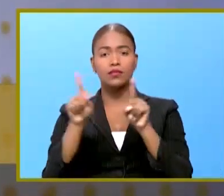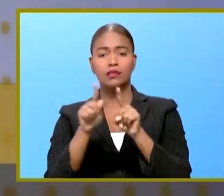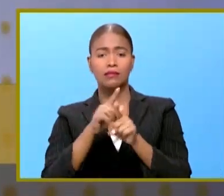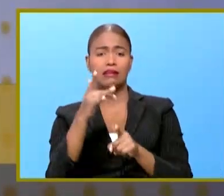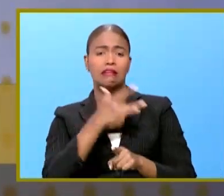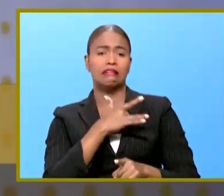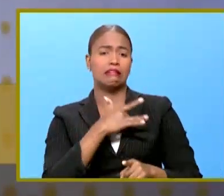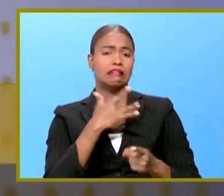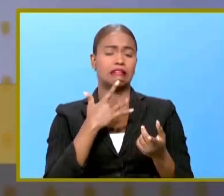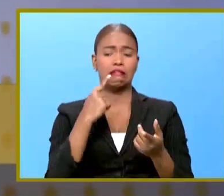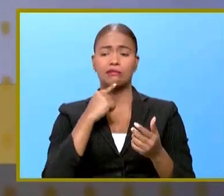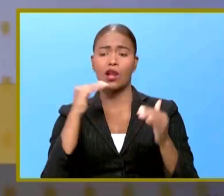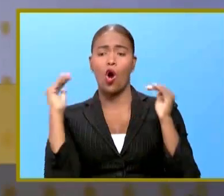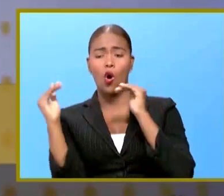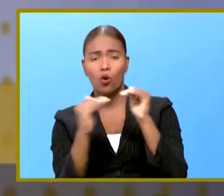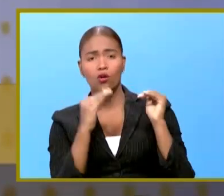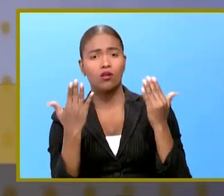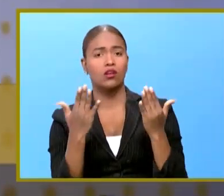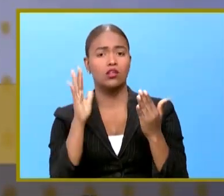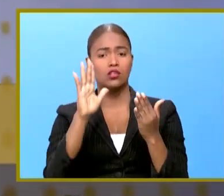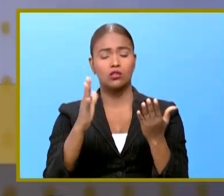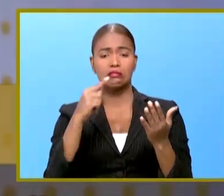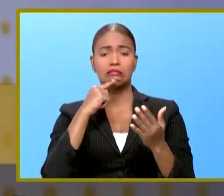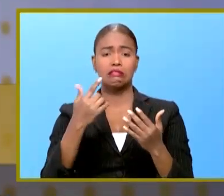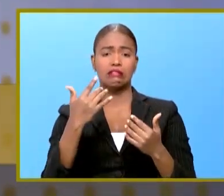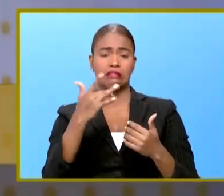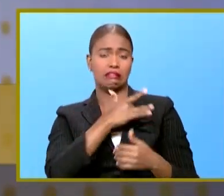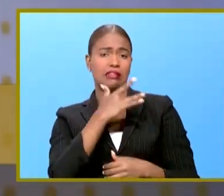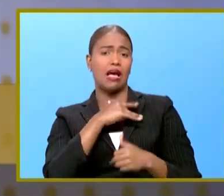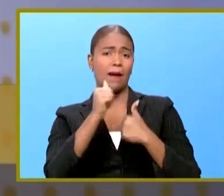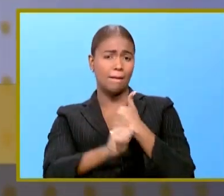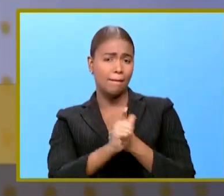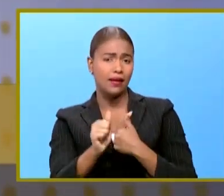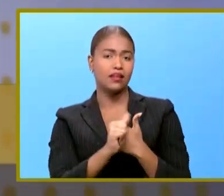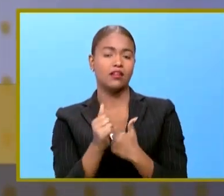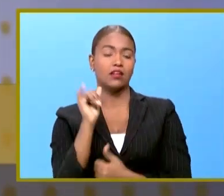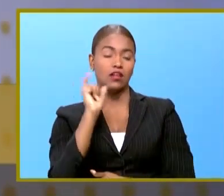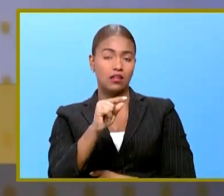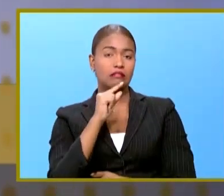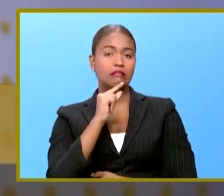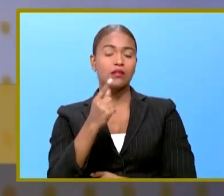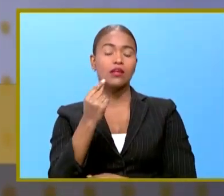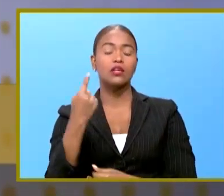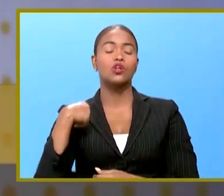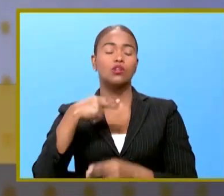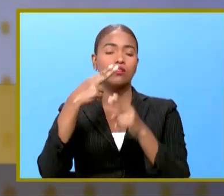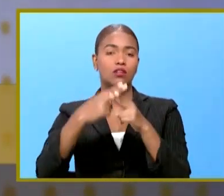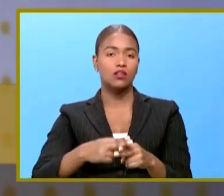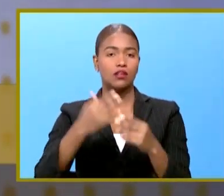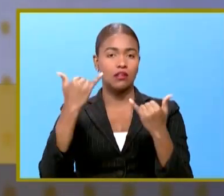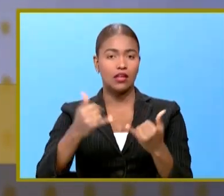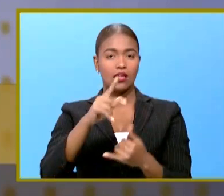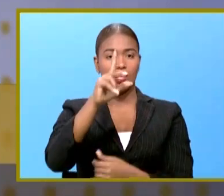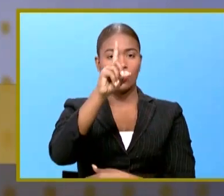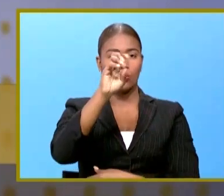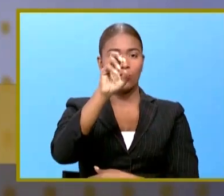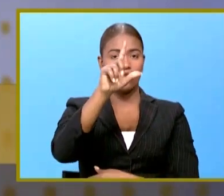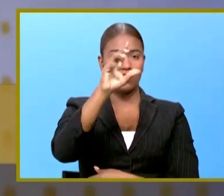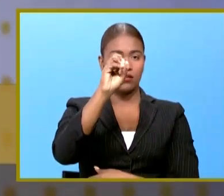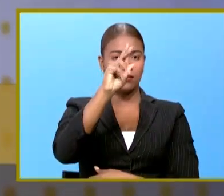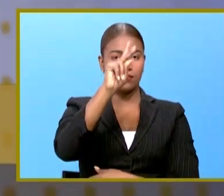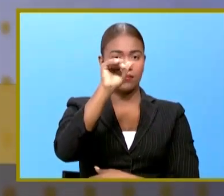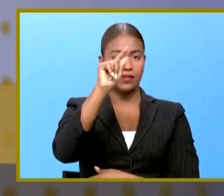impotencia de injusticia de que fuimos vulnerados eso va caminando hacia lo que nosotros llamamos un duelo patológico